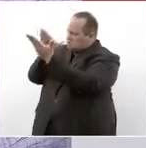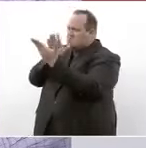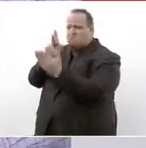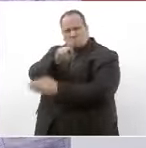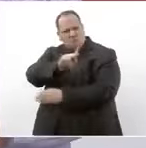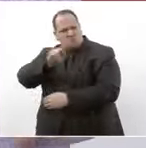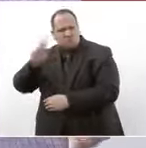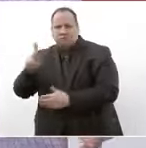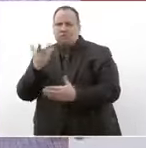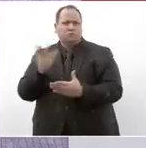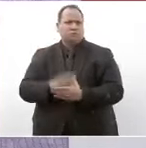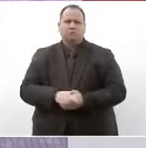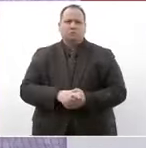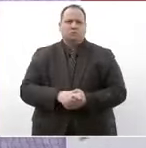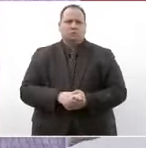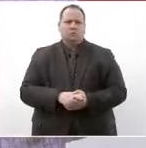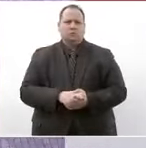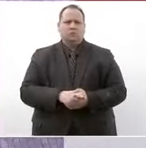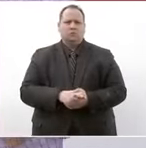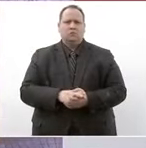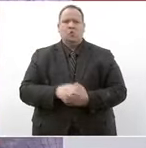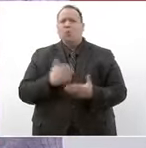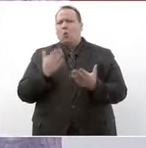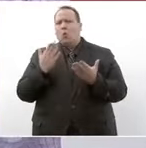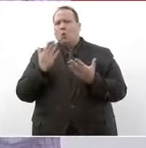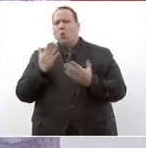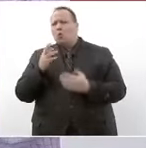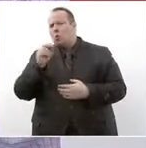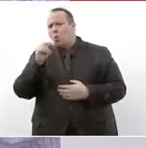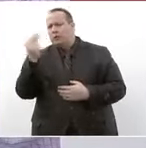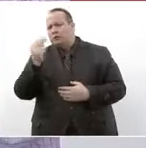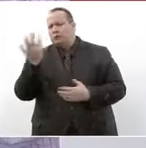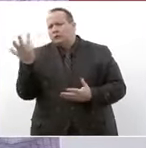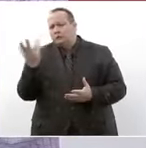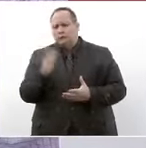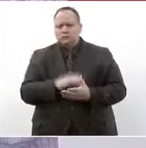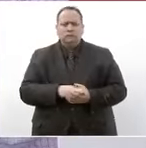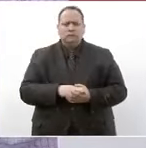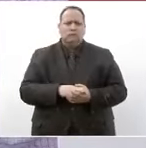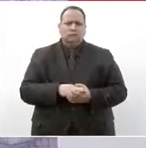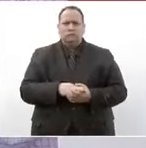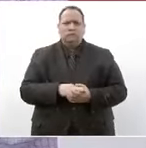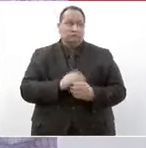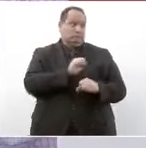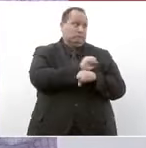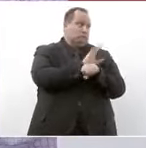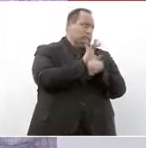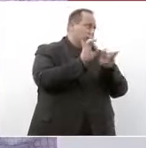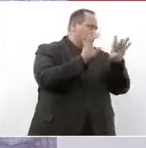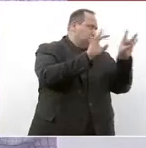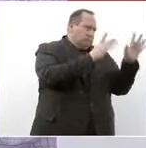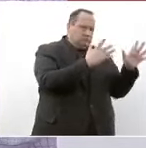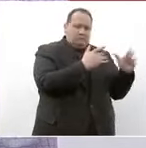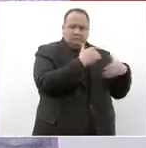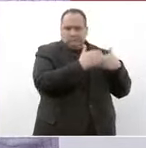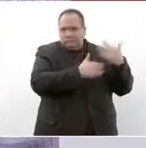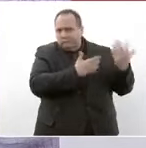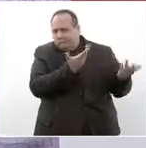no hubo necesidad a pesar de la pandemia y de toda